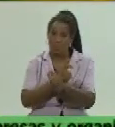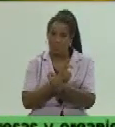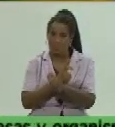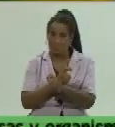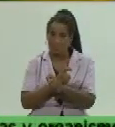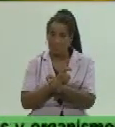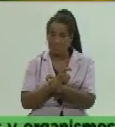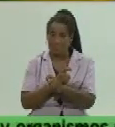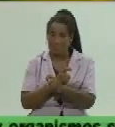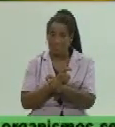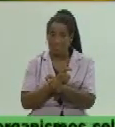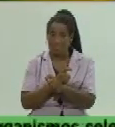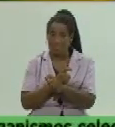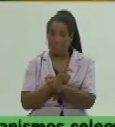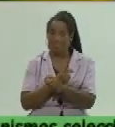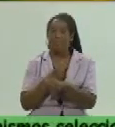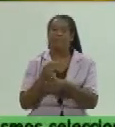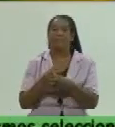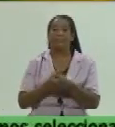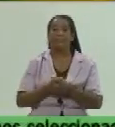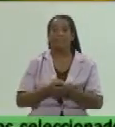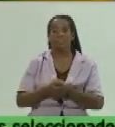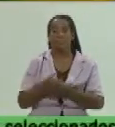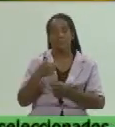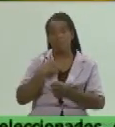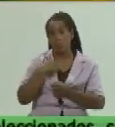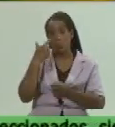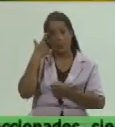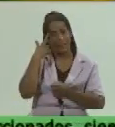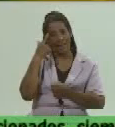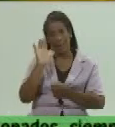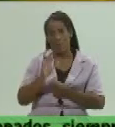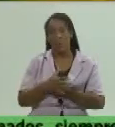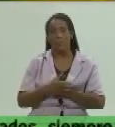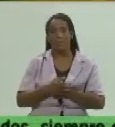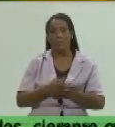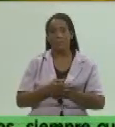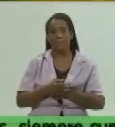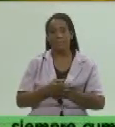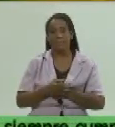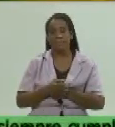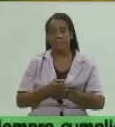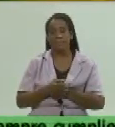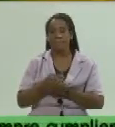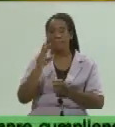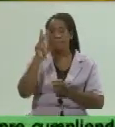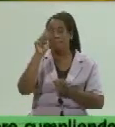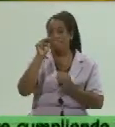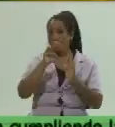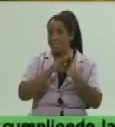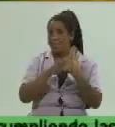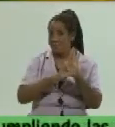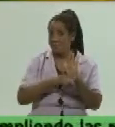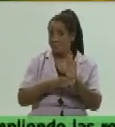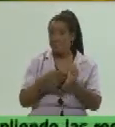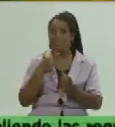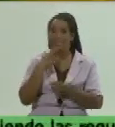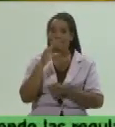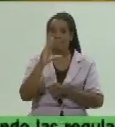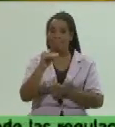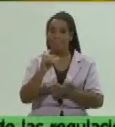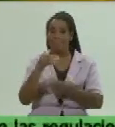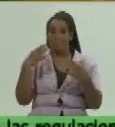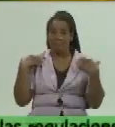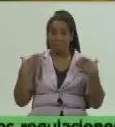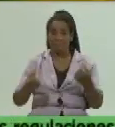más vulnerabilidades yo creo que en estos momentos tiene que haber independientemente a las medidas que indicó la dirección del país